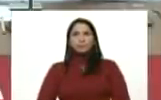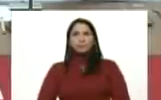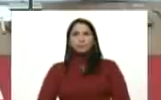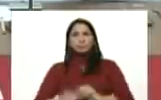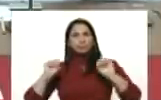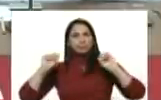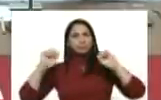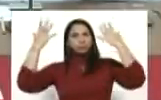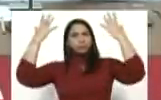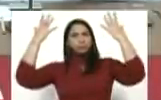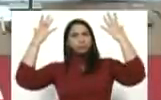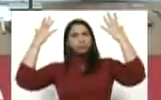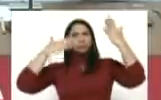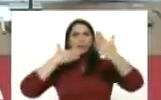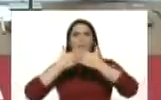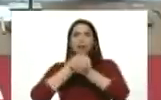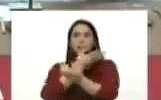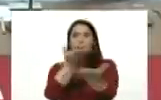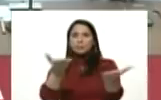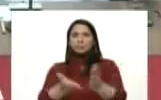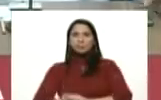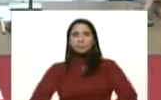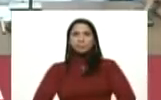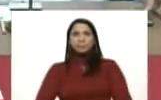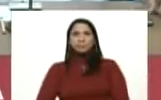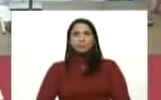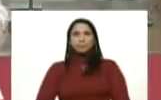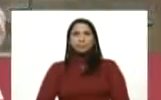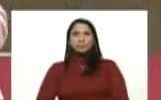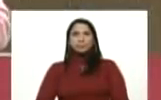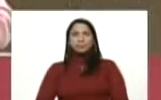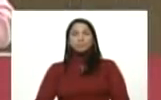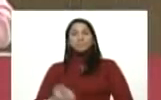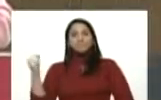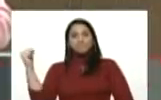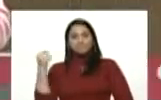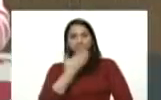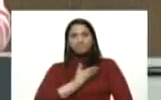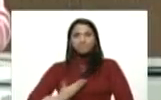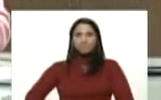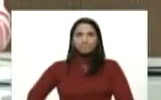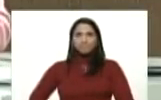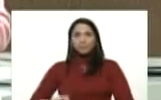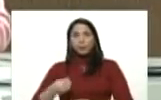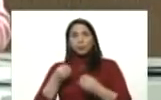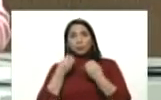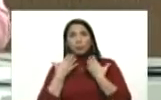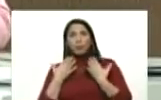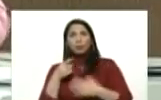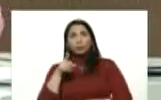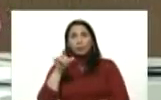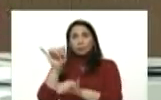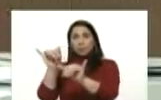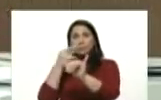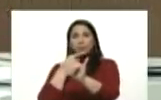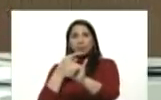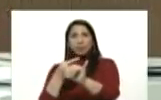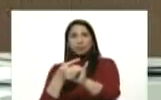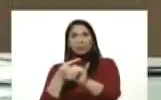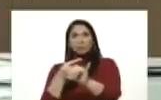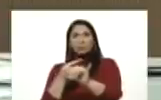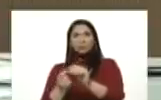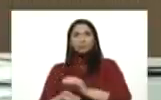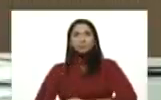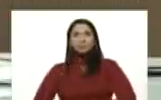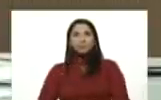venceremos venceremos muchas gracias si es presidente bueno como usted bien lo ha dicho no este